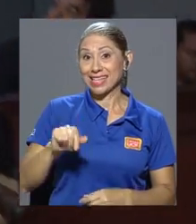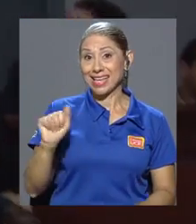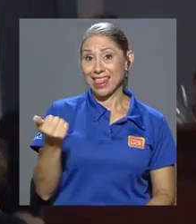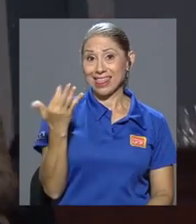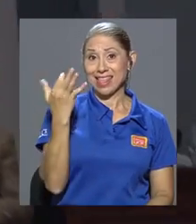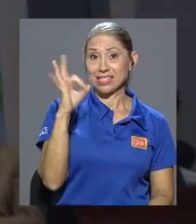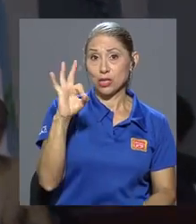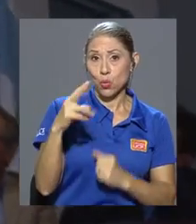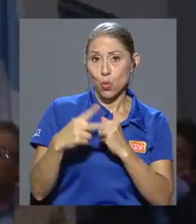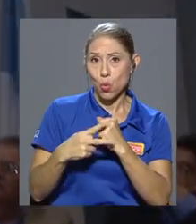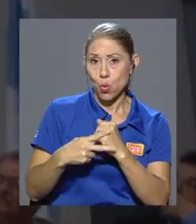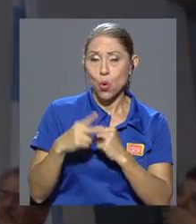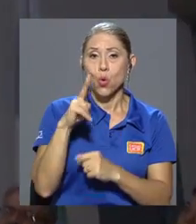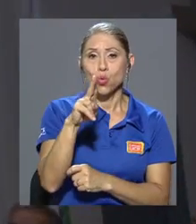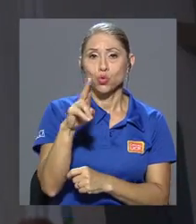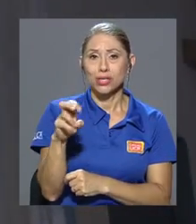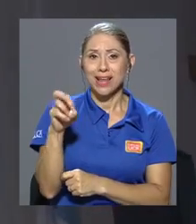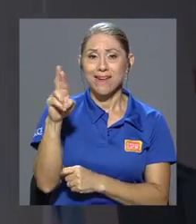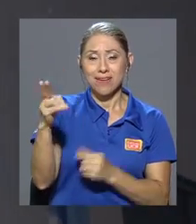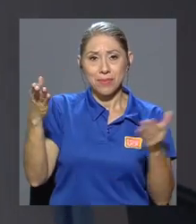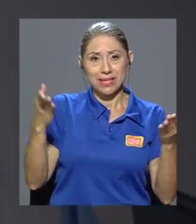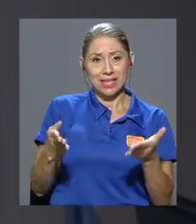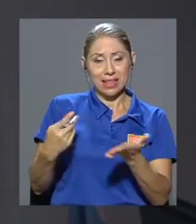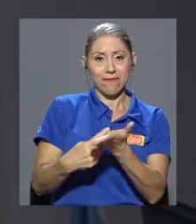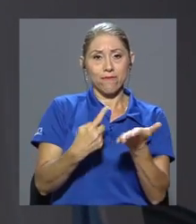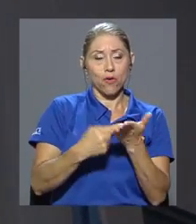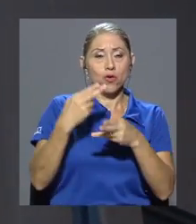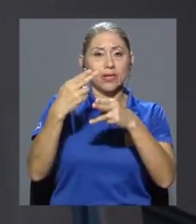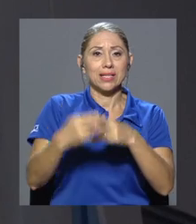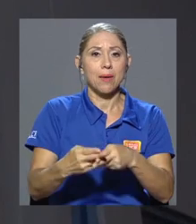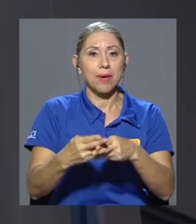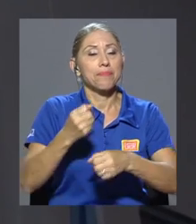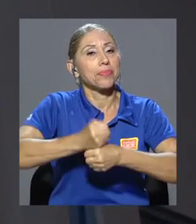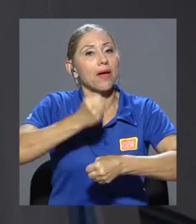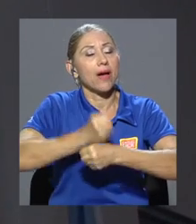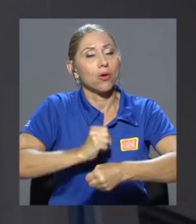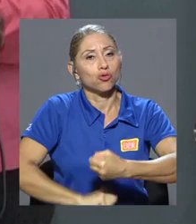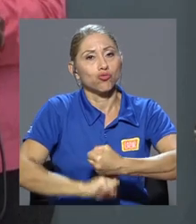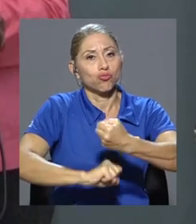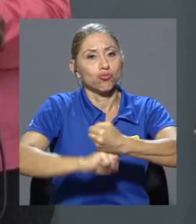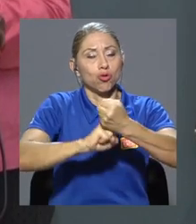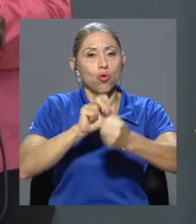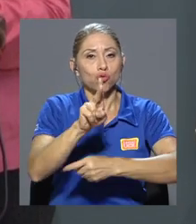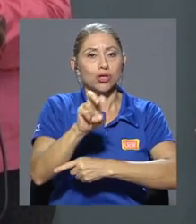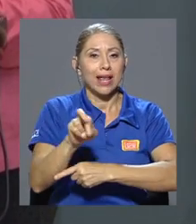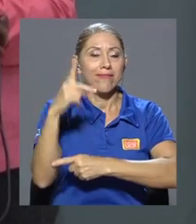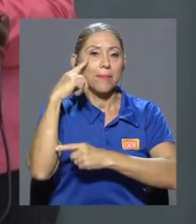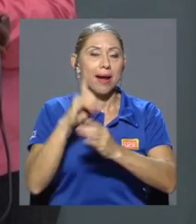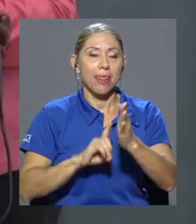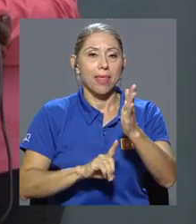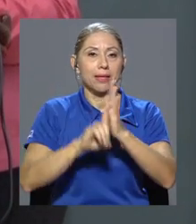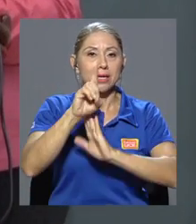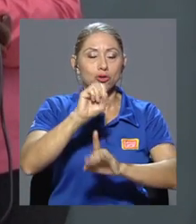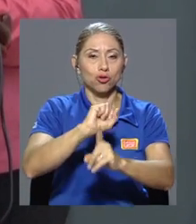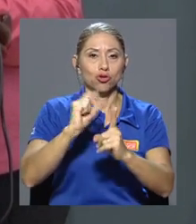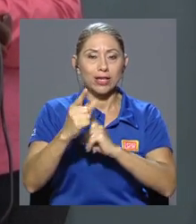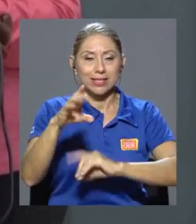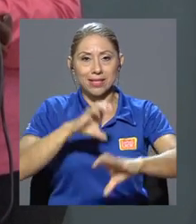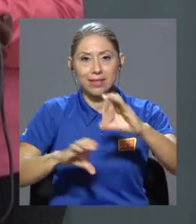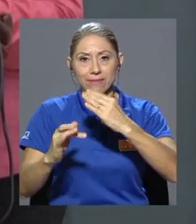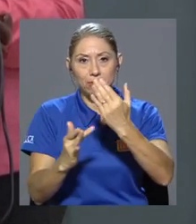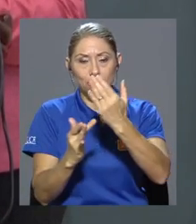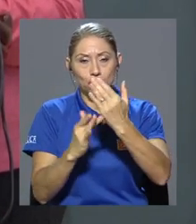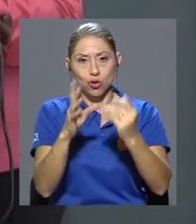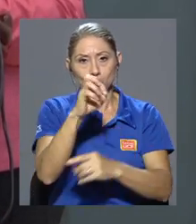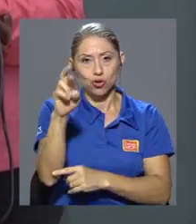decimonovena ocasión que la UCR presenta el foro denominado Aportes de la UCR al Desarrollo Social, Científico y Tecnológico de Costa